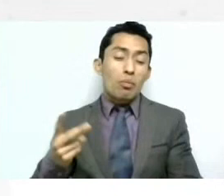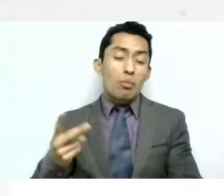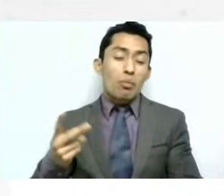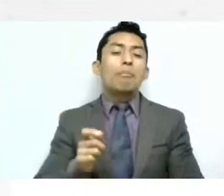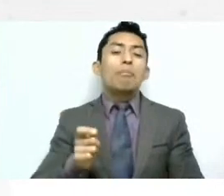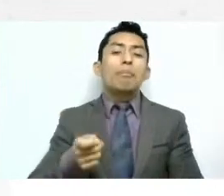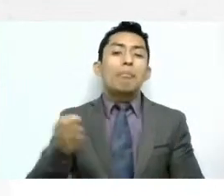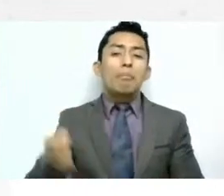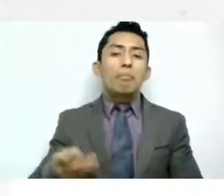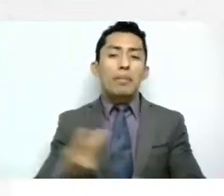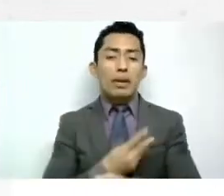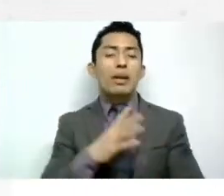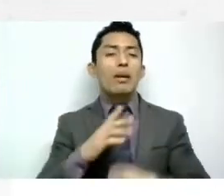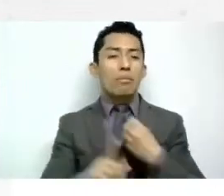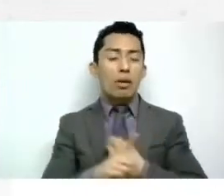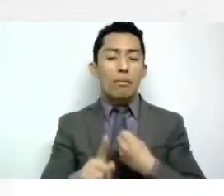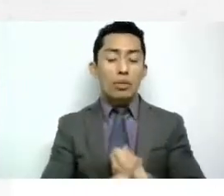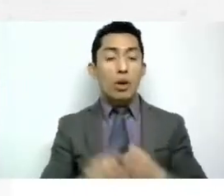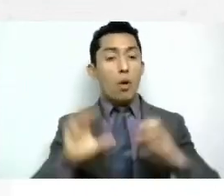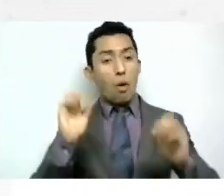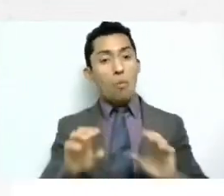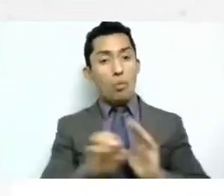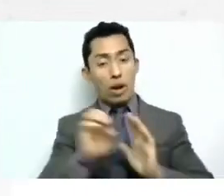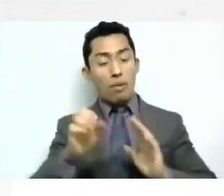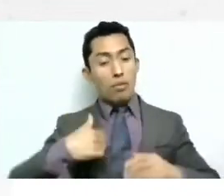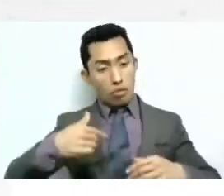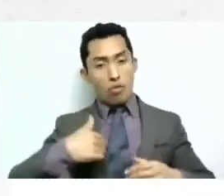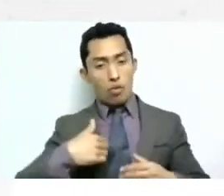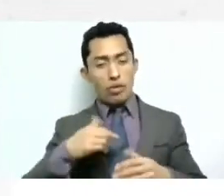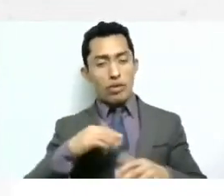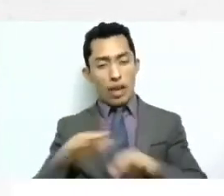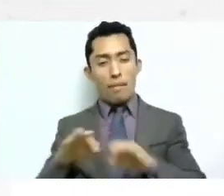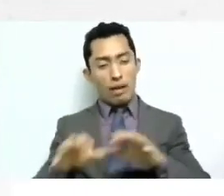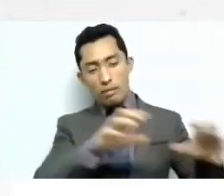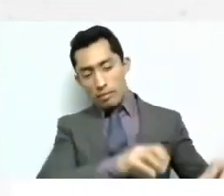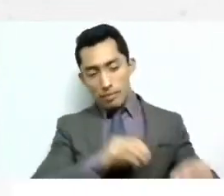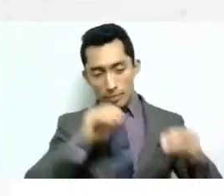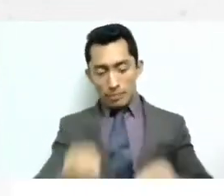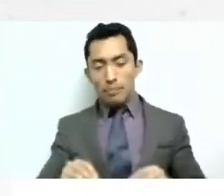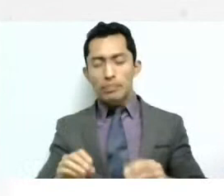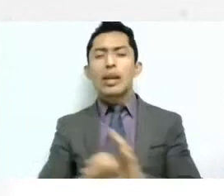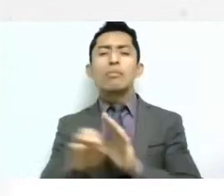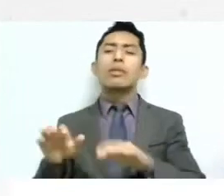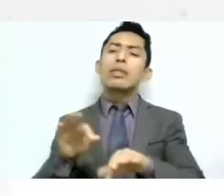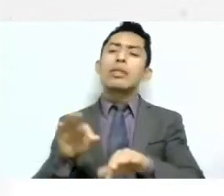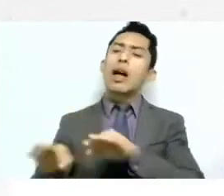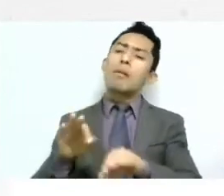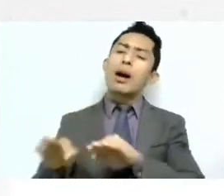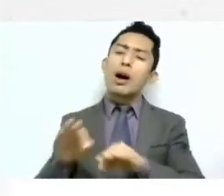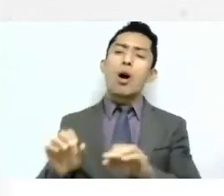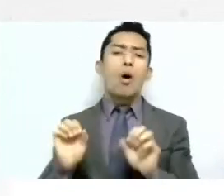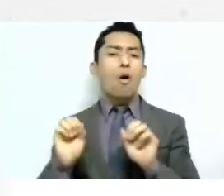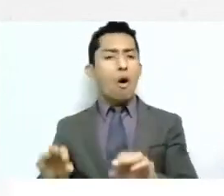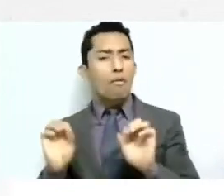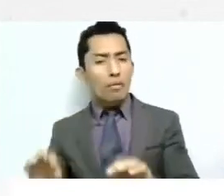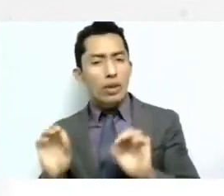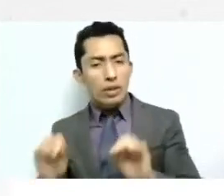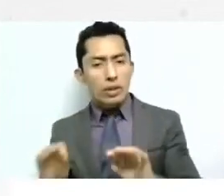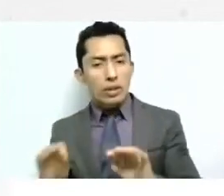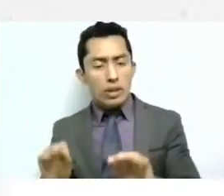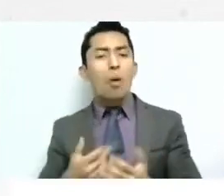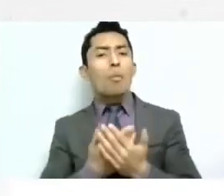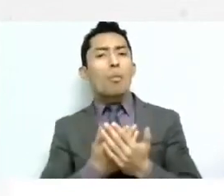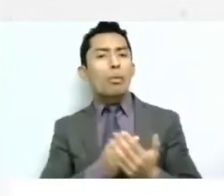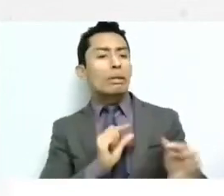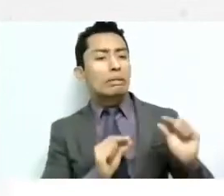cuando lo tenemos que llevar a nuestros lugares de trabajo si tenemos la fortuna de trabajar en alguna oficina y poder acomodar al